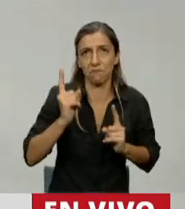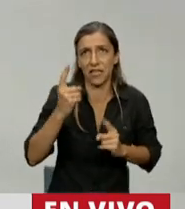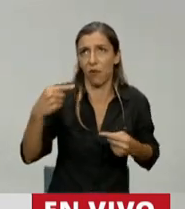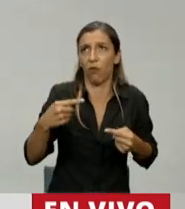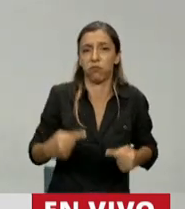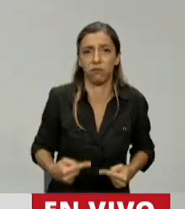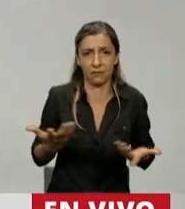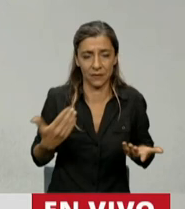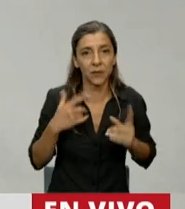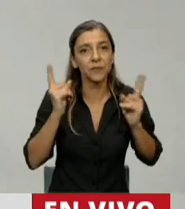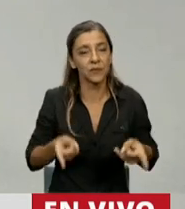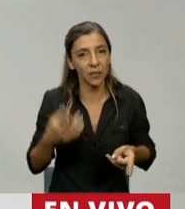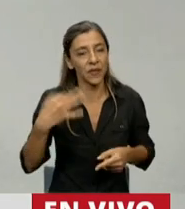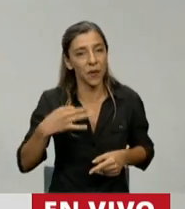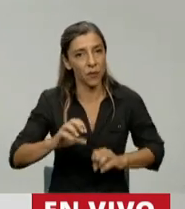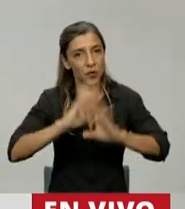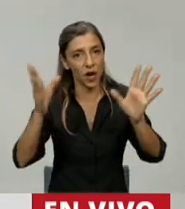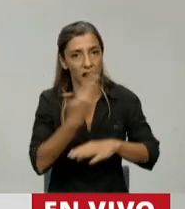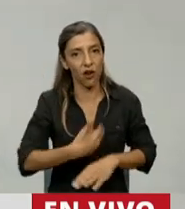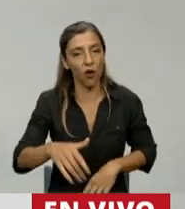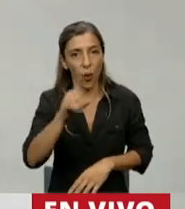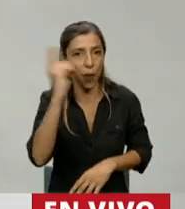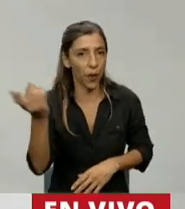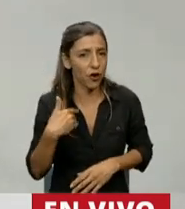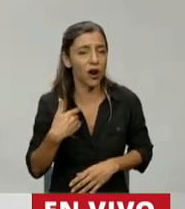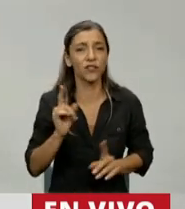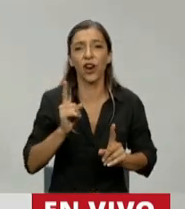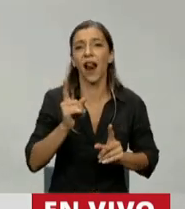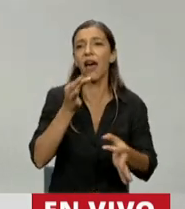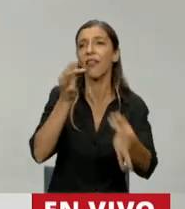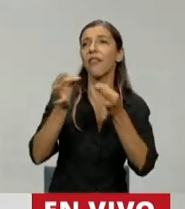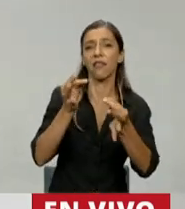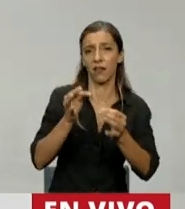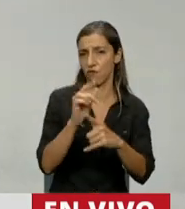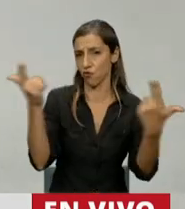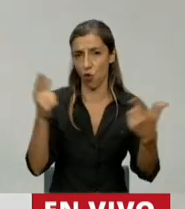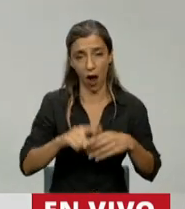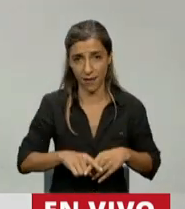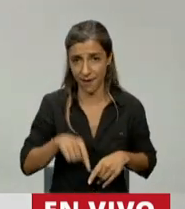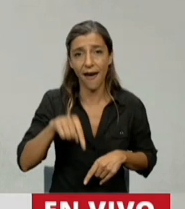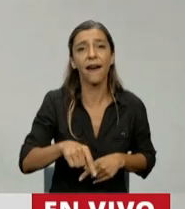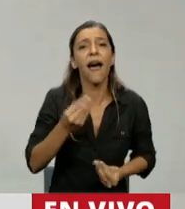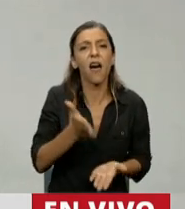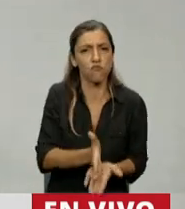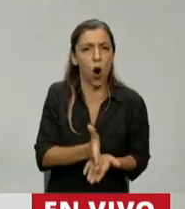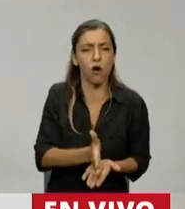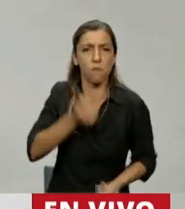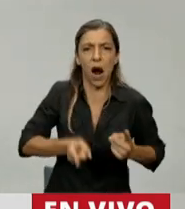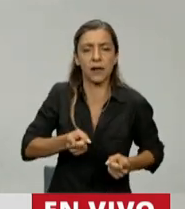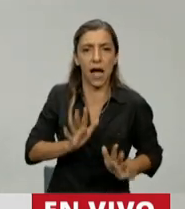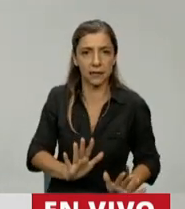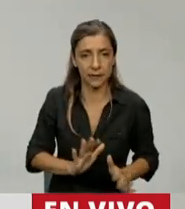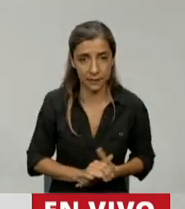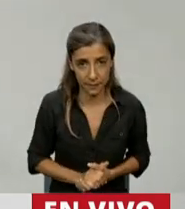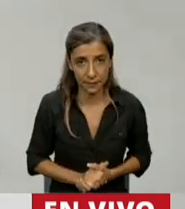decir las cosas por su nombre. Este Gobierno Nacional no dialoga, este Gobierno Nacional disciplina. No hay federalismo de